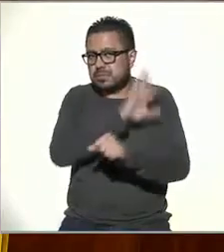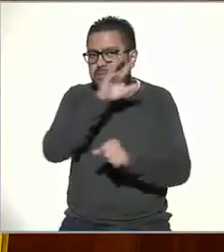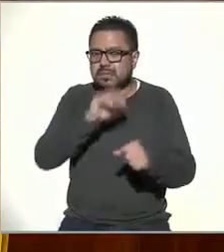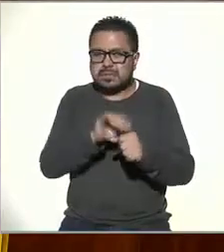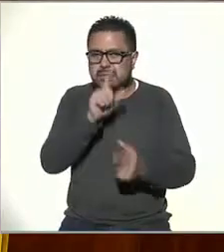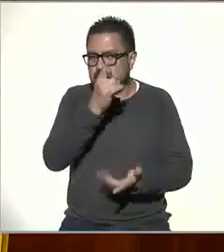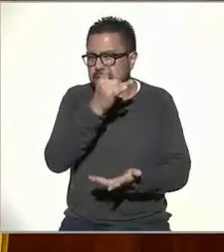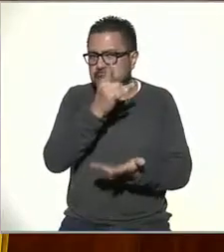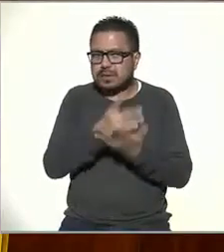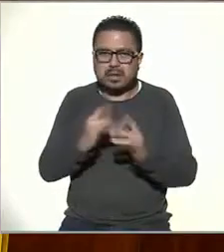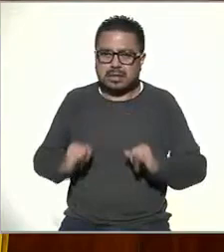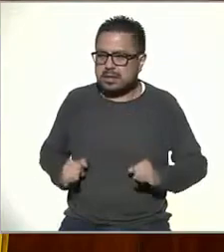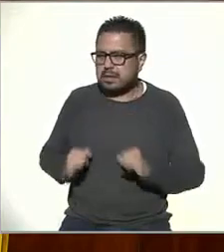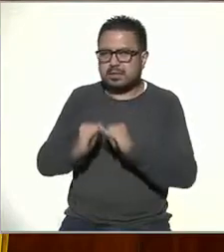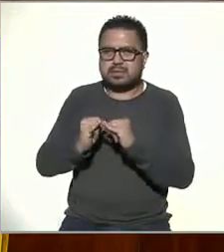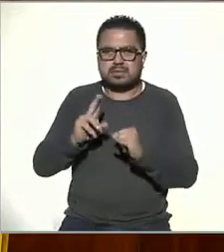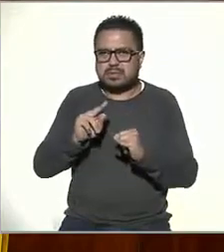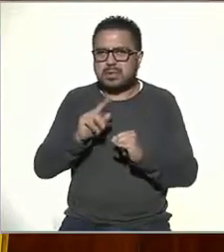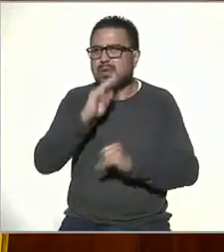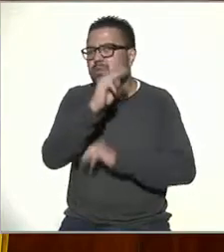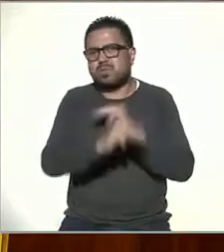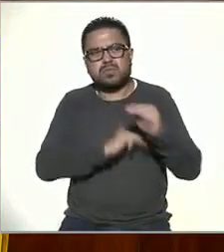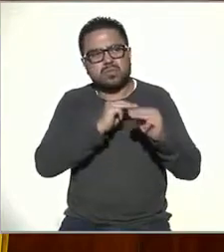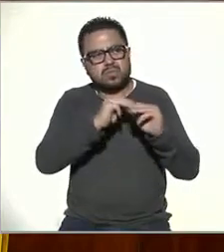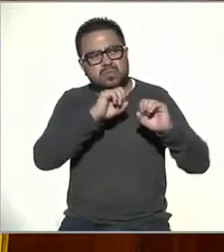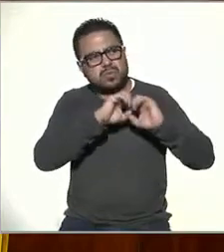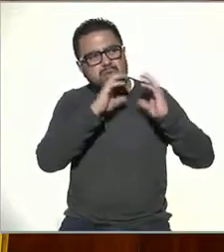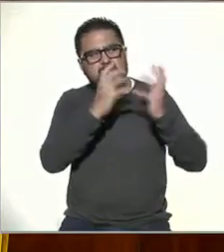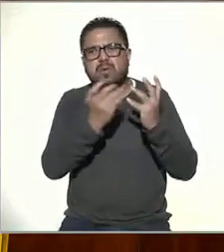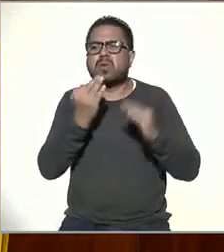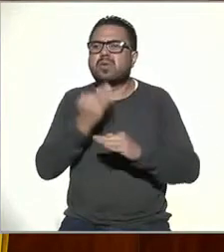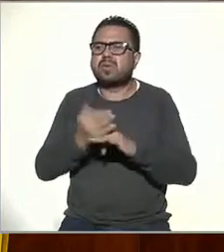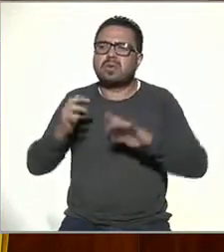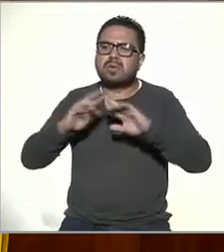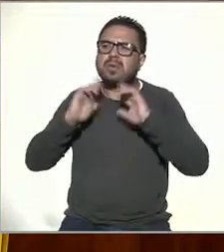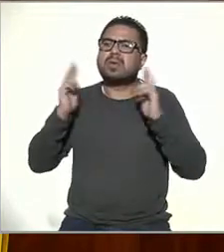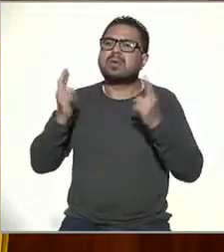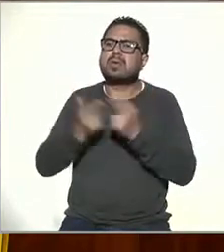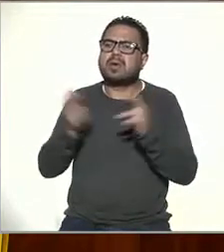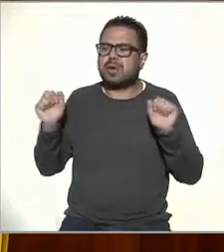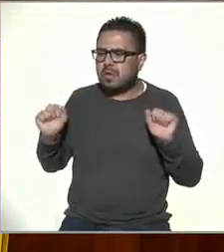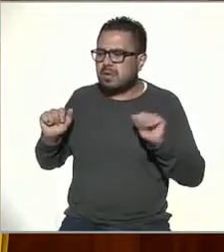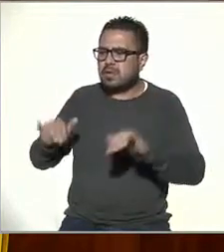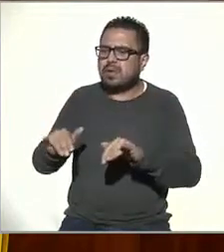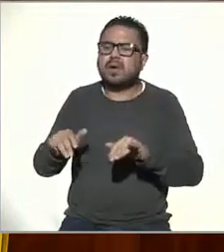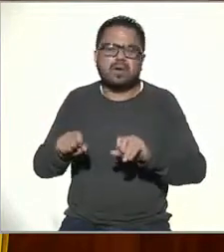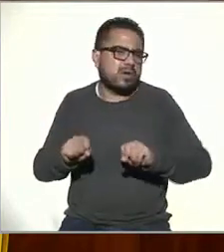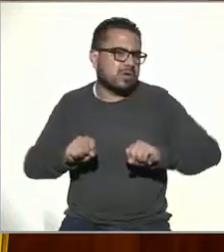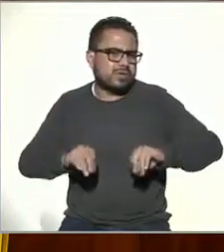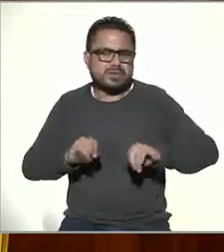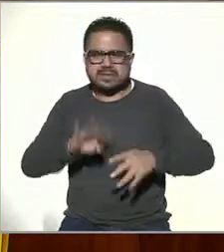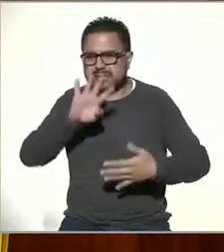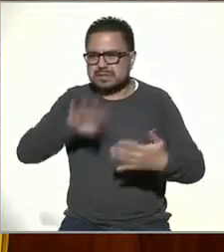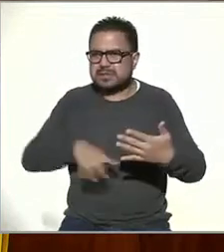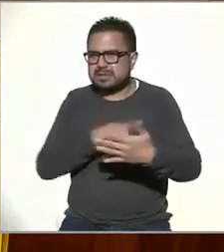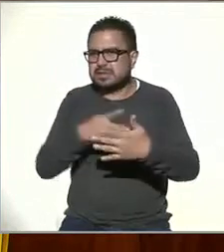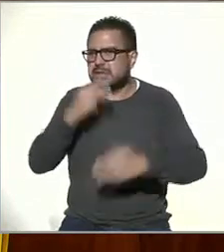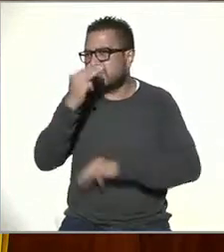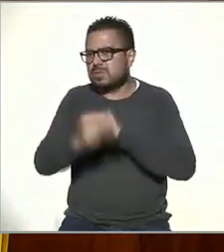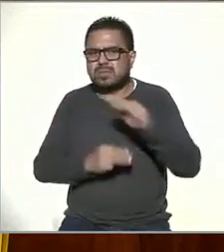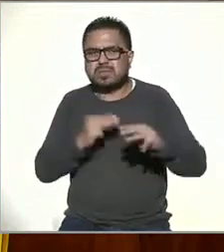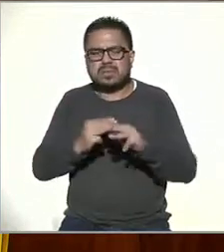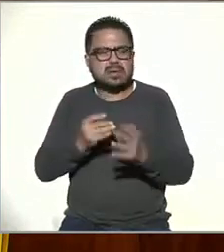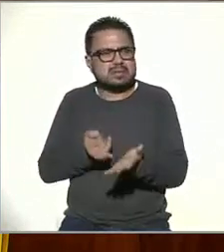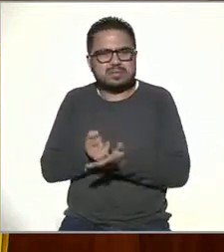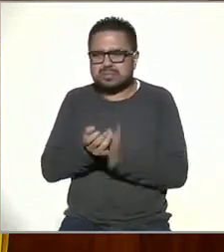en el instituto, sino en todo el mundo. Y nos estamos reuniendo las oficinas de estadística de todo el mundo para empezar